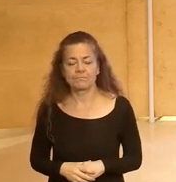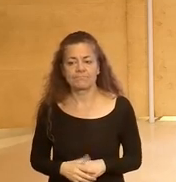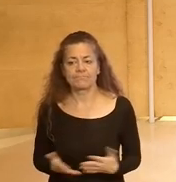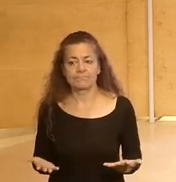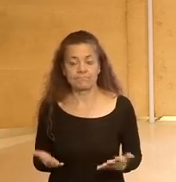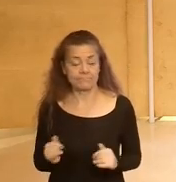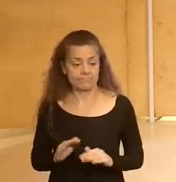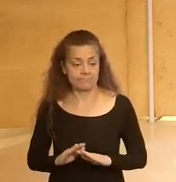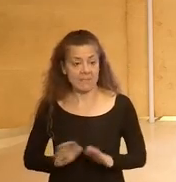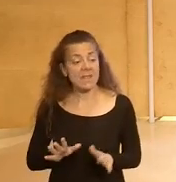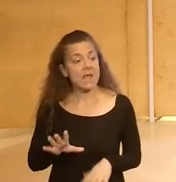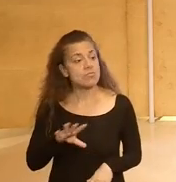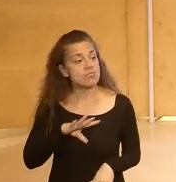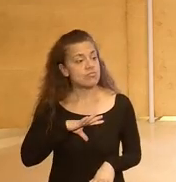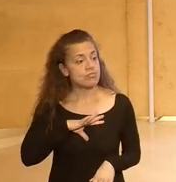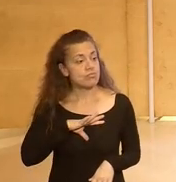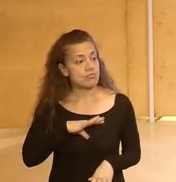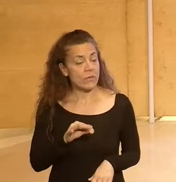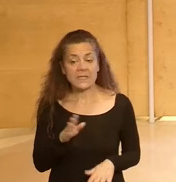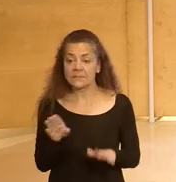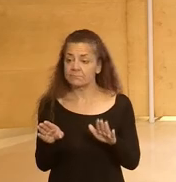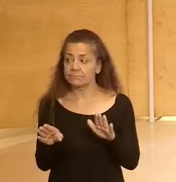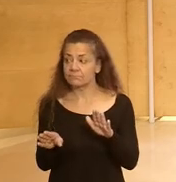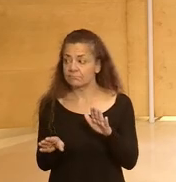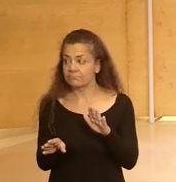nada podéis seguir